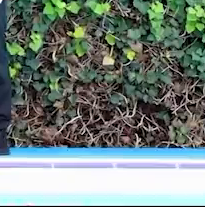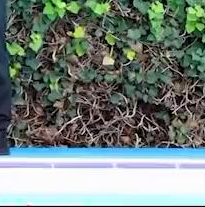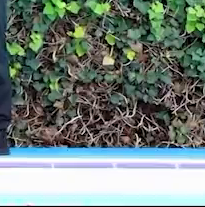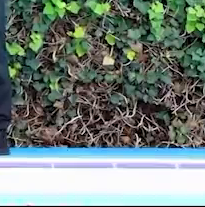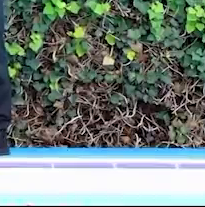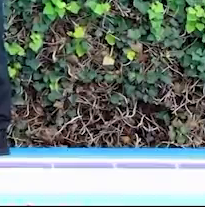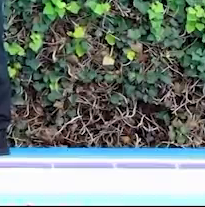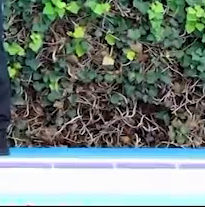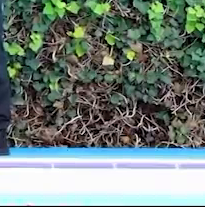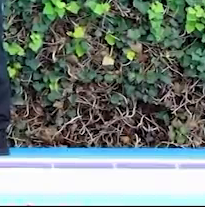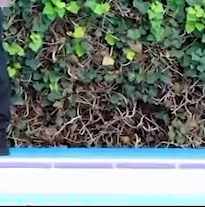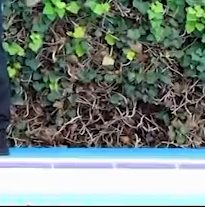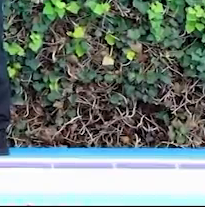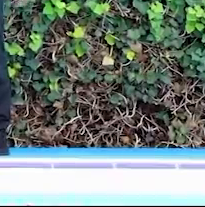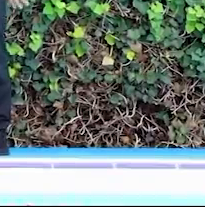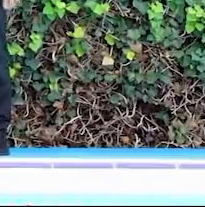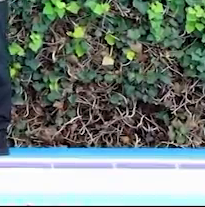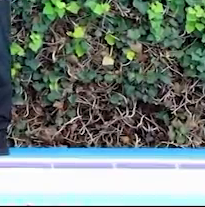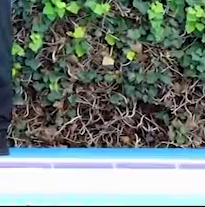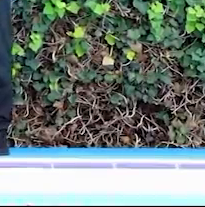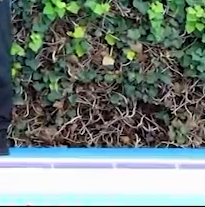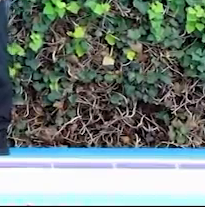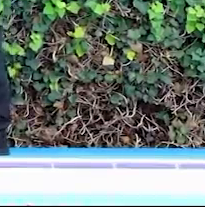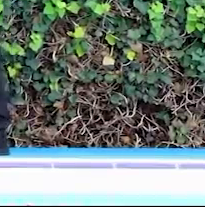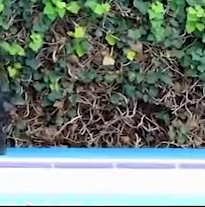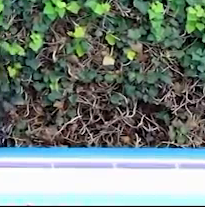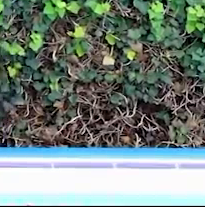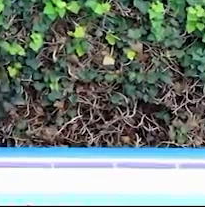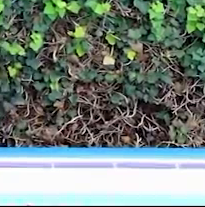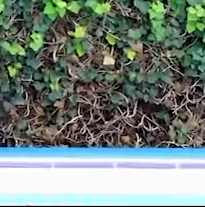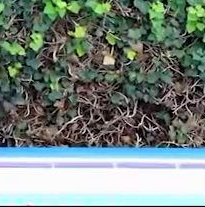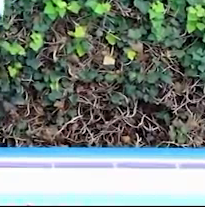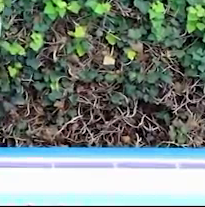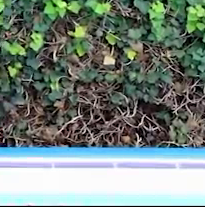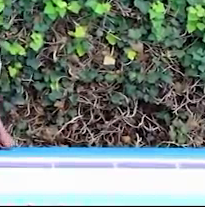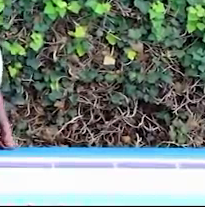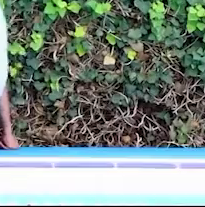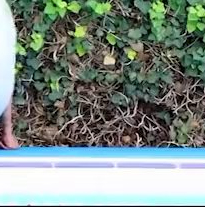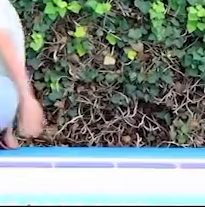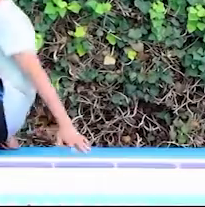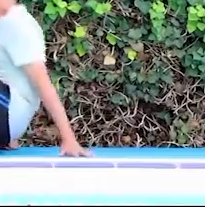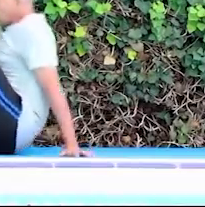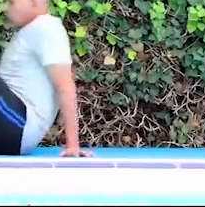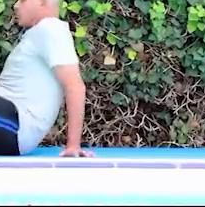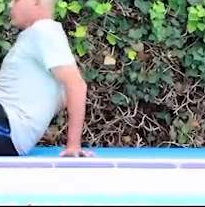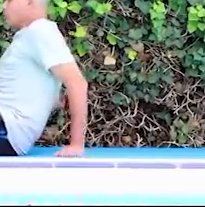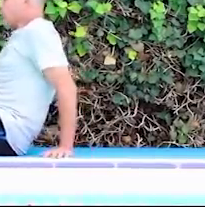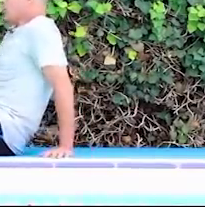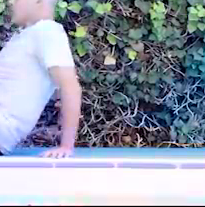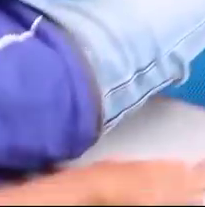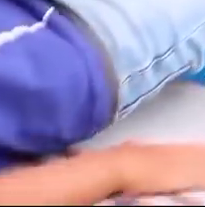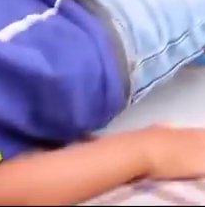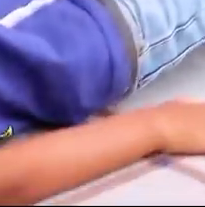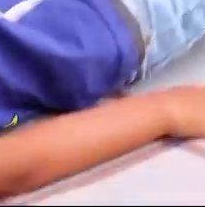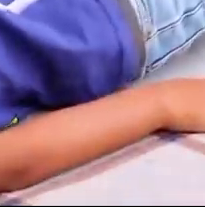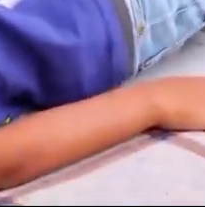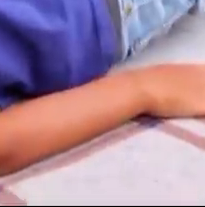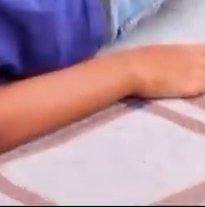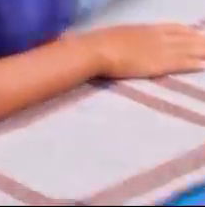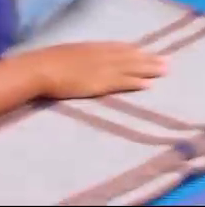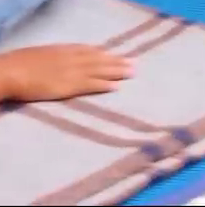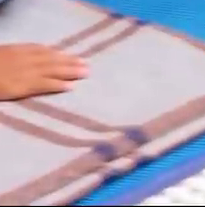nuestros talones peguen en el suelo. Nos acostamos, nos acostamos totalmente